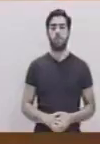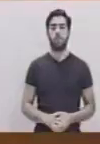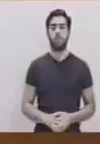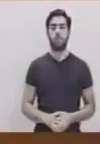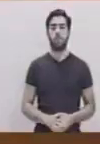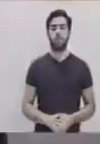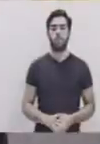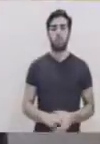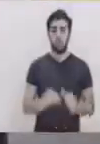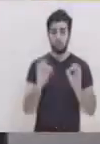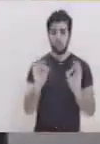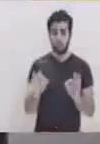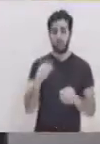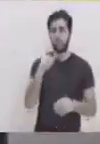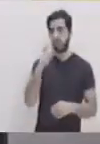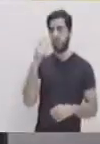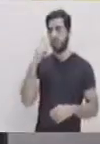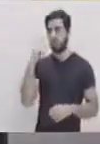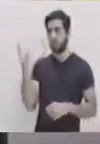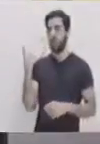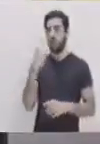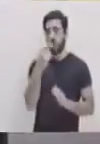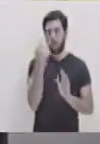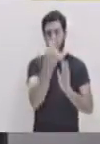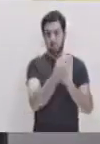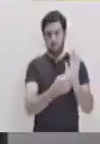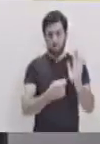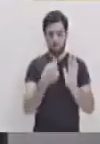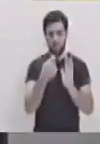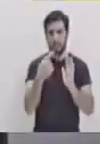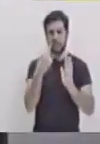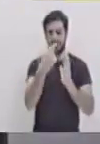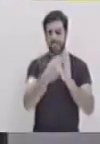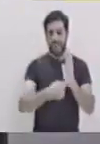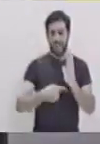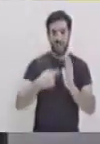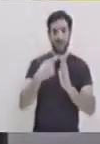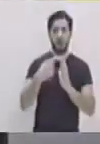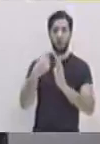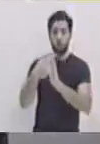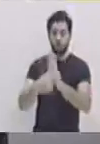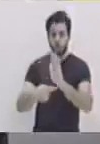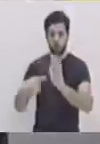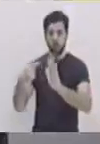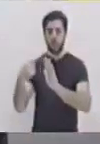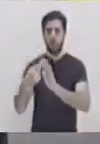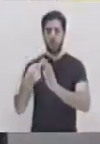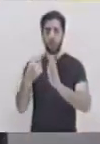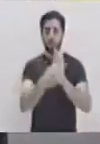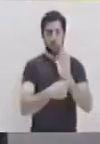esta posición porque voy a dejar mi diseño en forma circular.